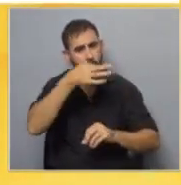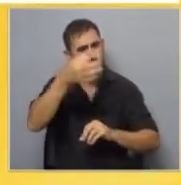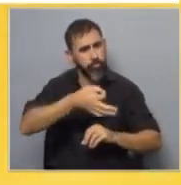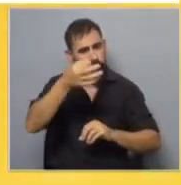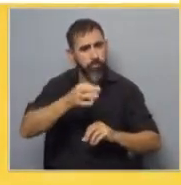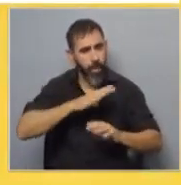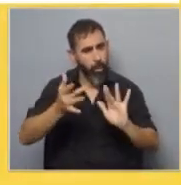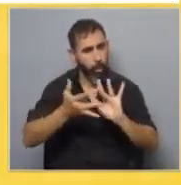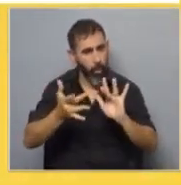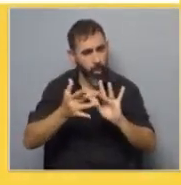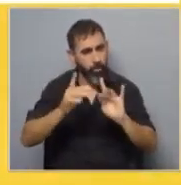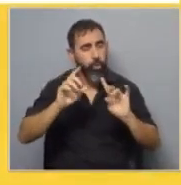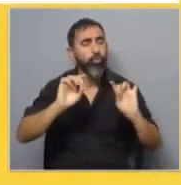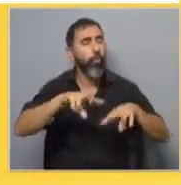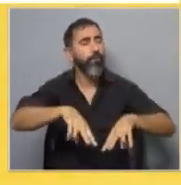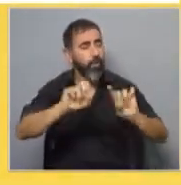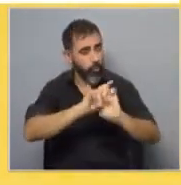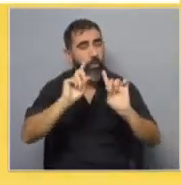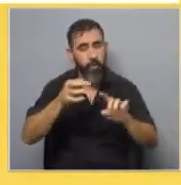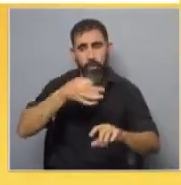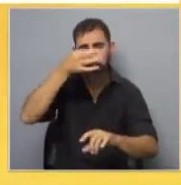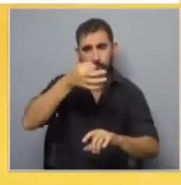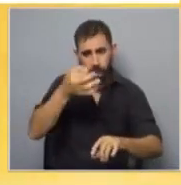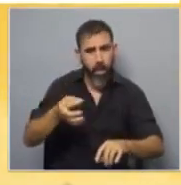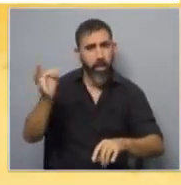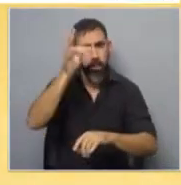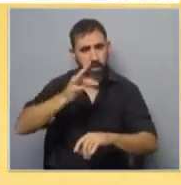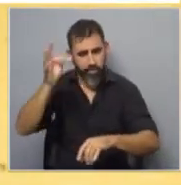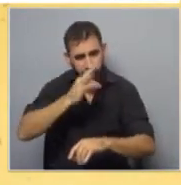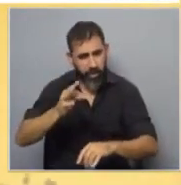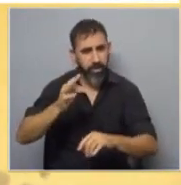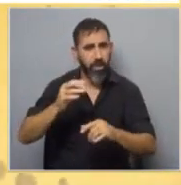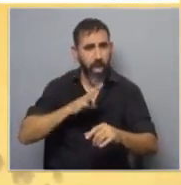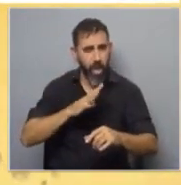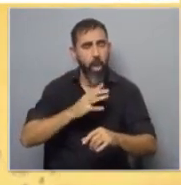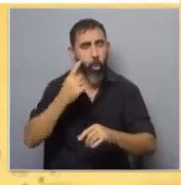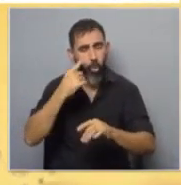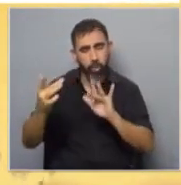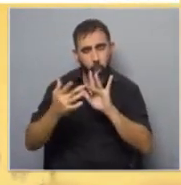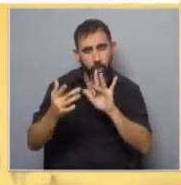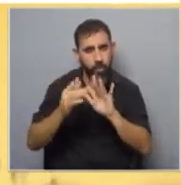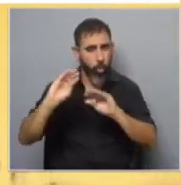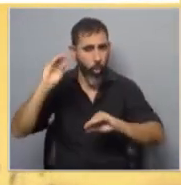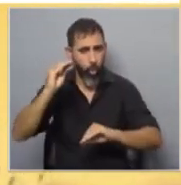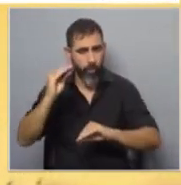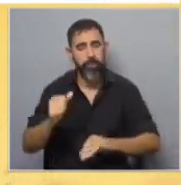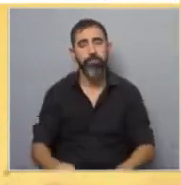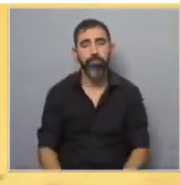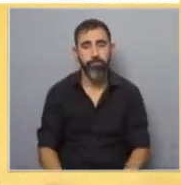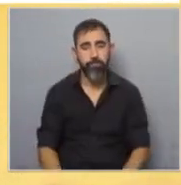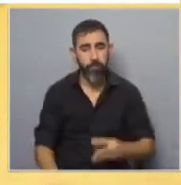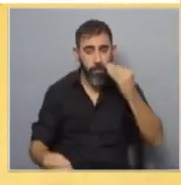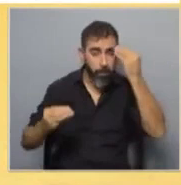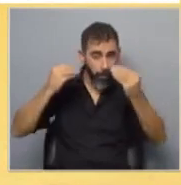mucho contacto. Además de las investigaciones, das, bueno, disertaciones, tenés mano a mano con el ciclín. ¿Les